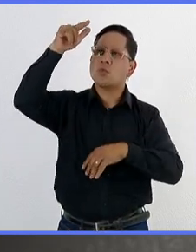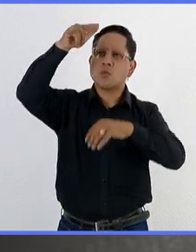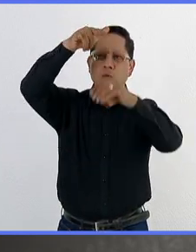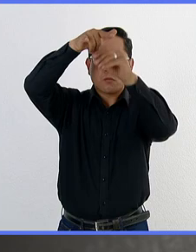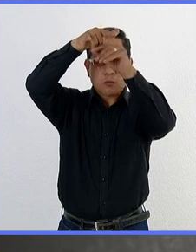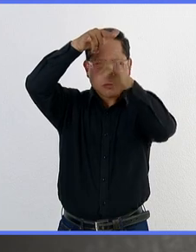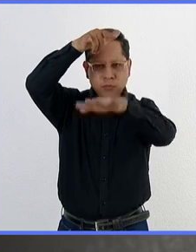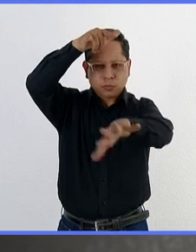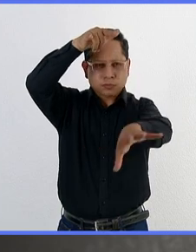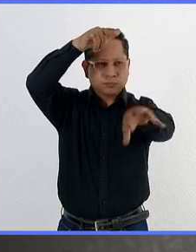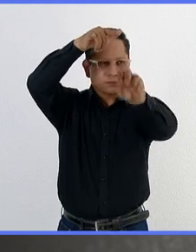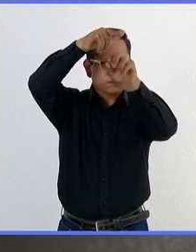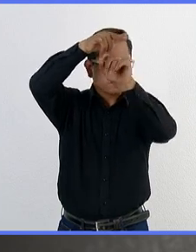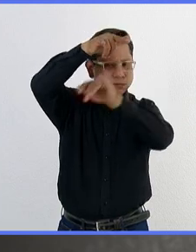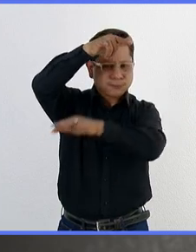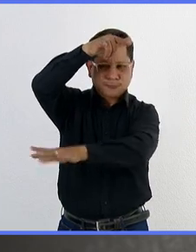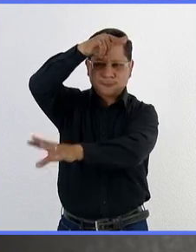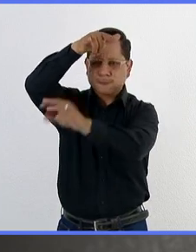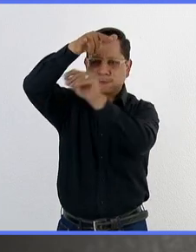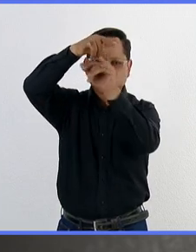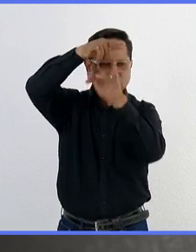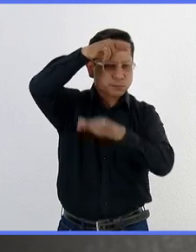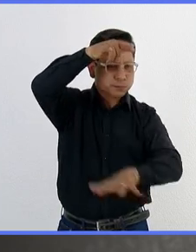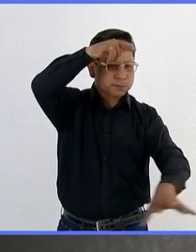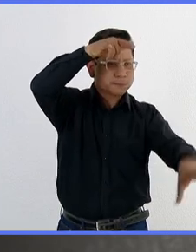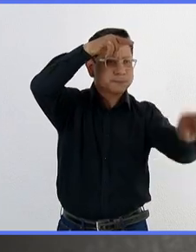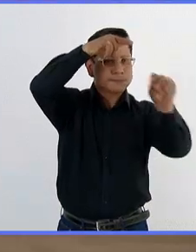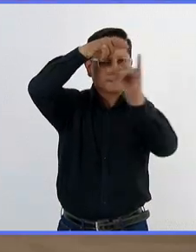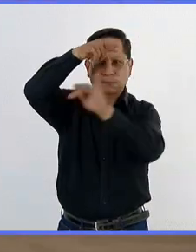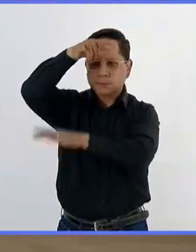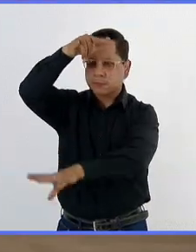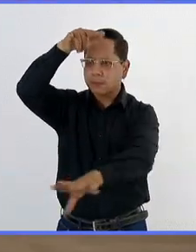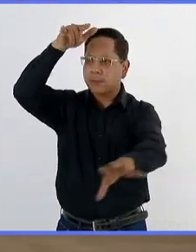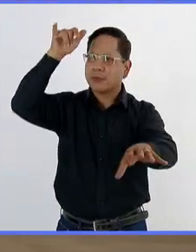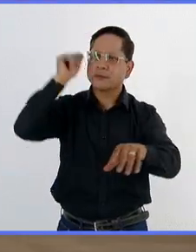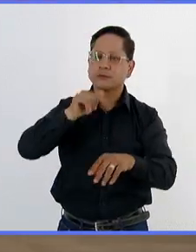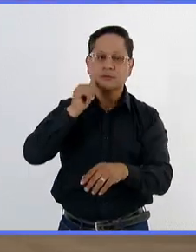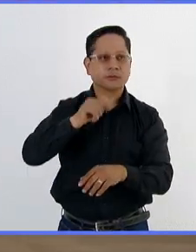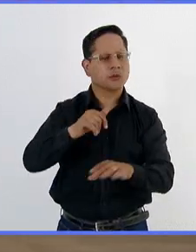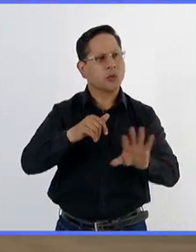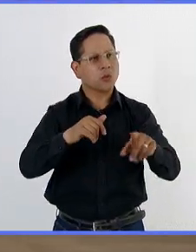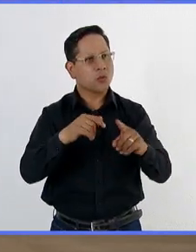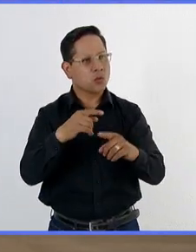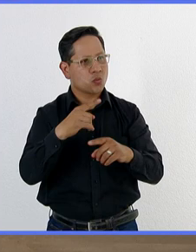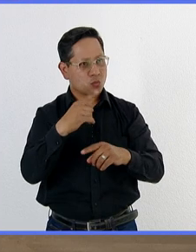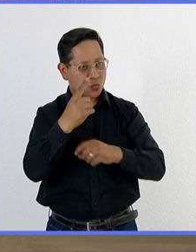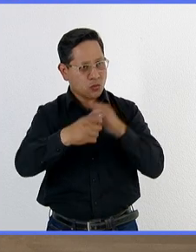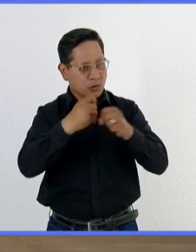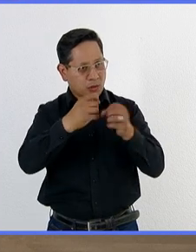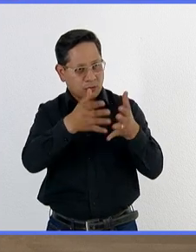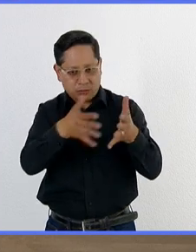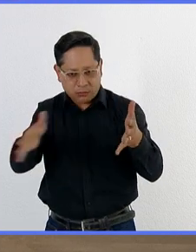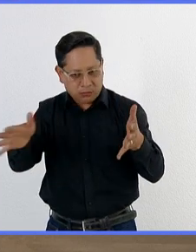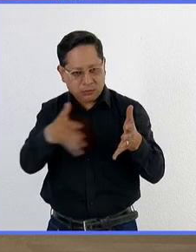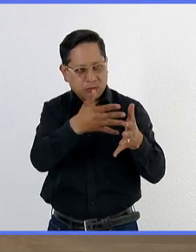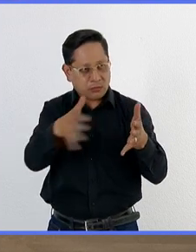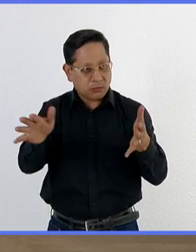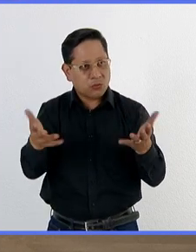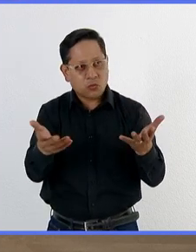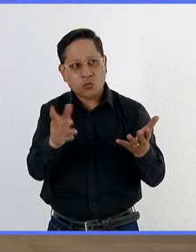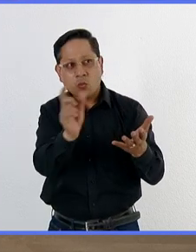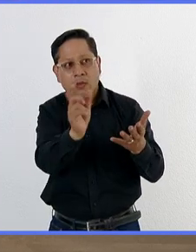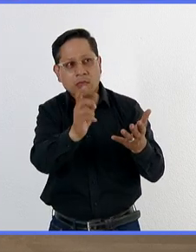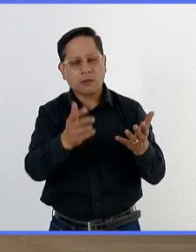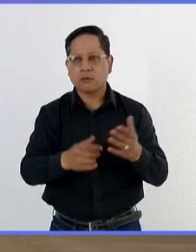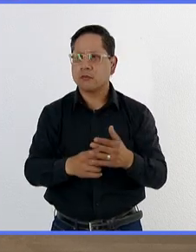todo el año se hacen liberaciones. Esto sucede todo el año, no hay una temporada en particular donde se tenga un mayor riesgo. La plaga, así